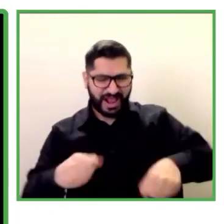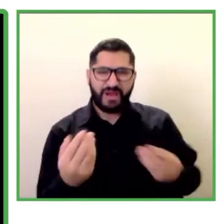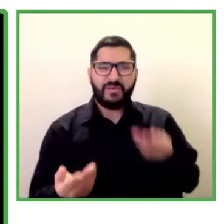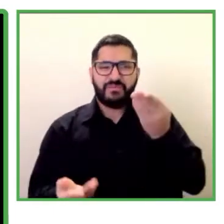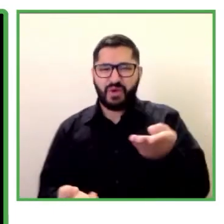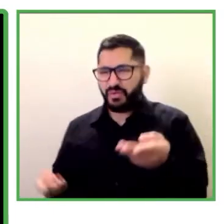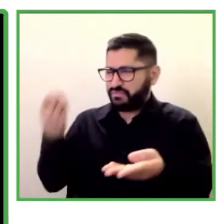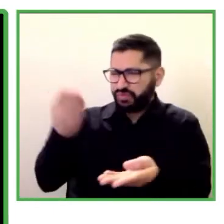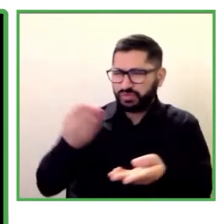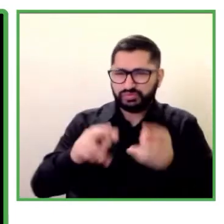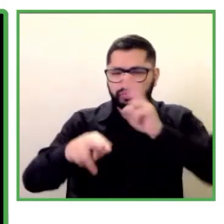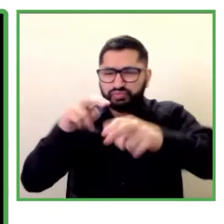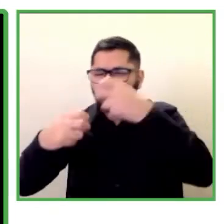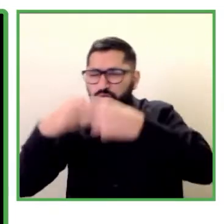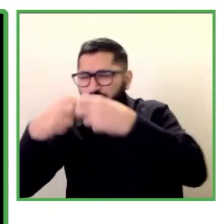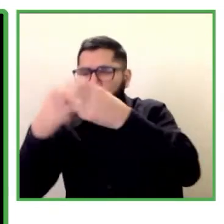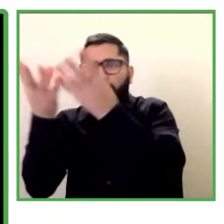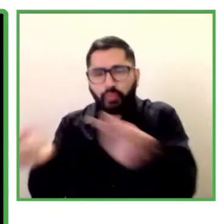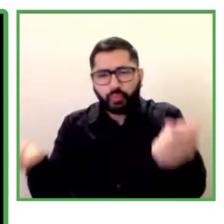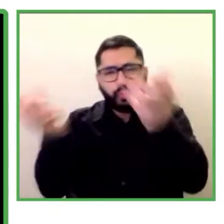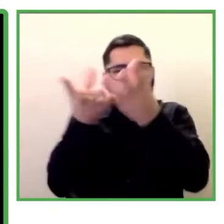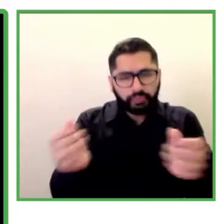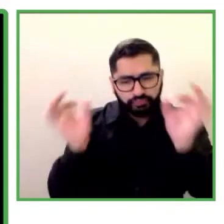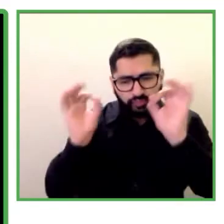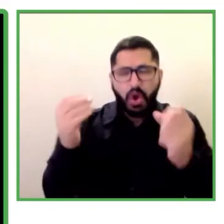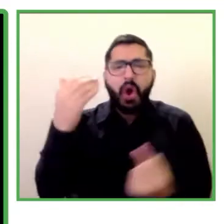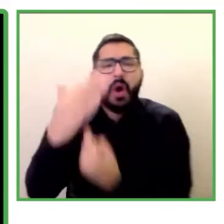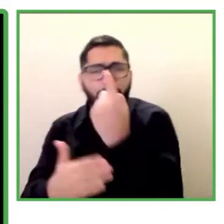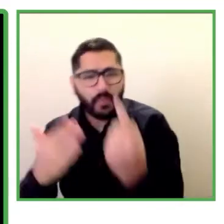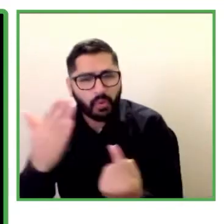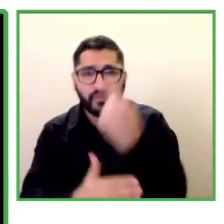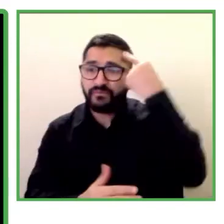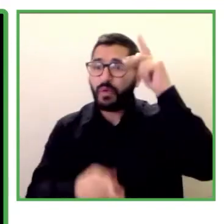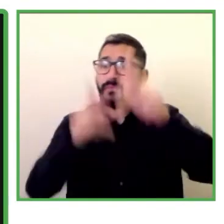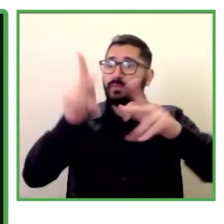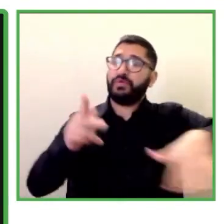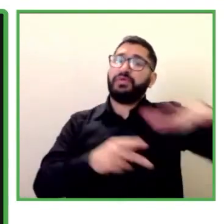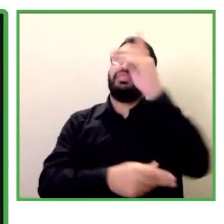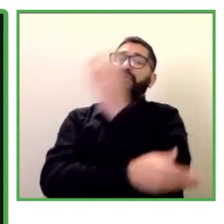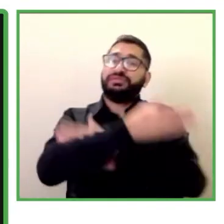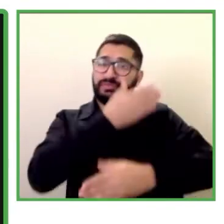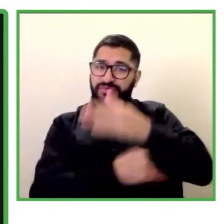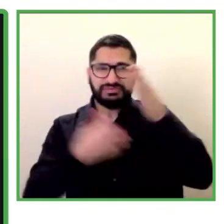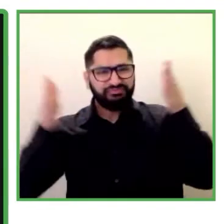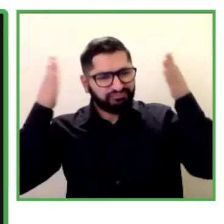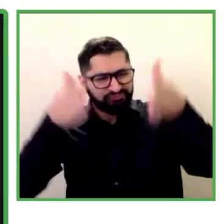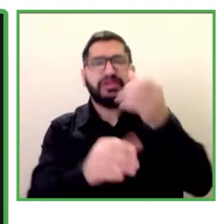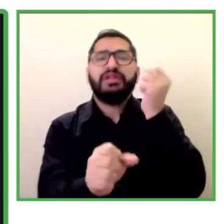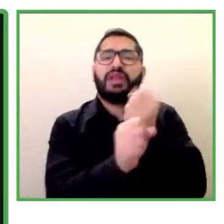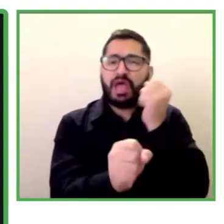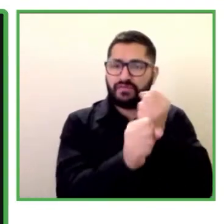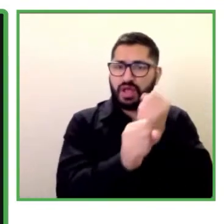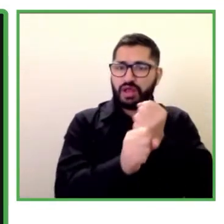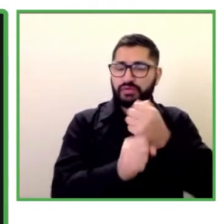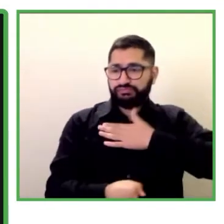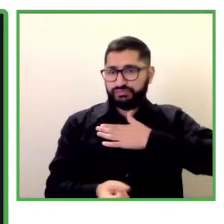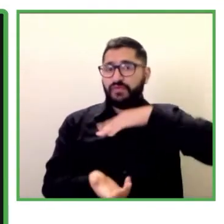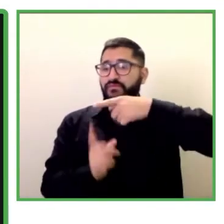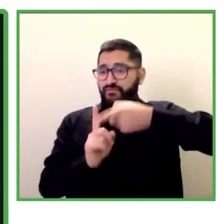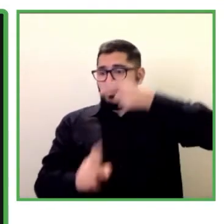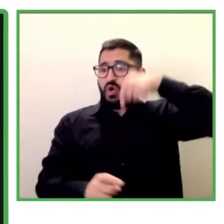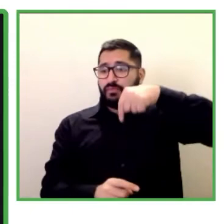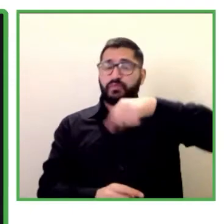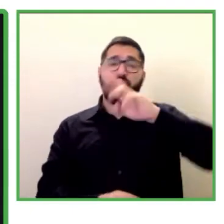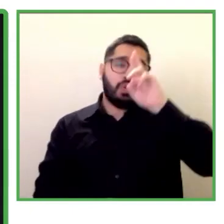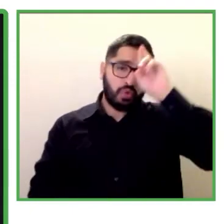inclusión laboral para las personas con discapacidad en nuestro país y en nuestra región. Agradecer la invitación y celebrar